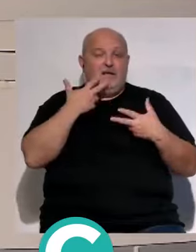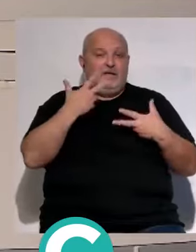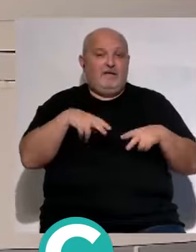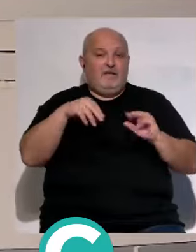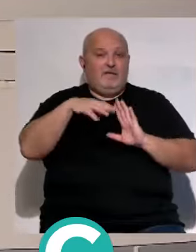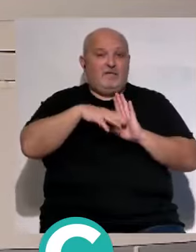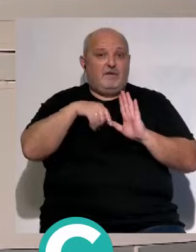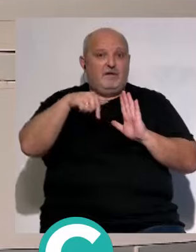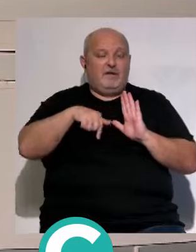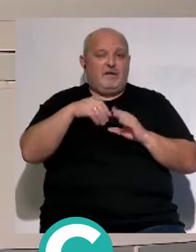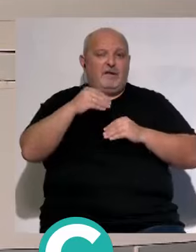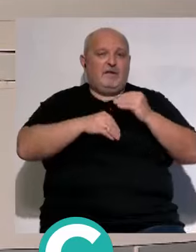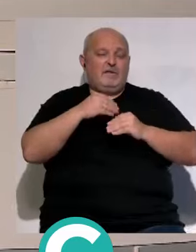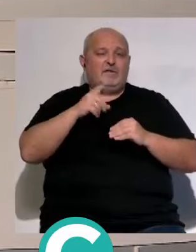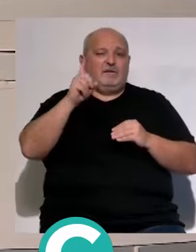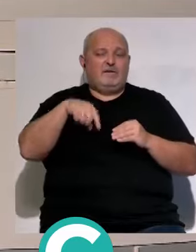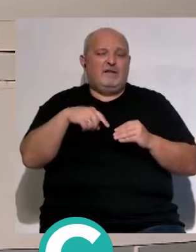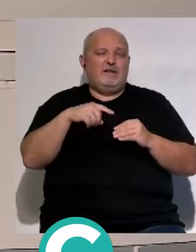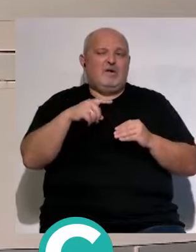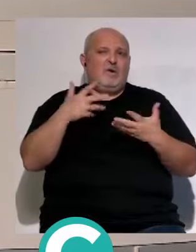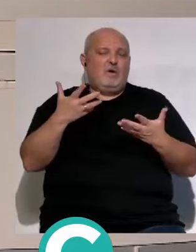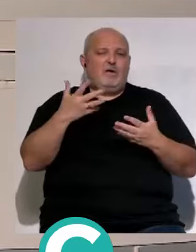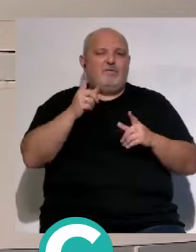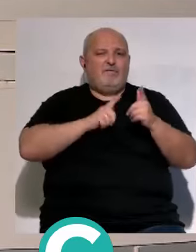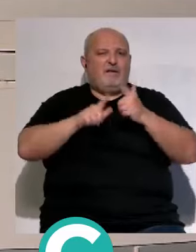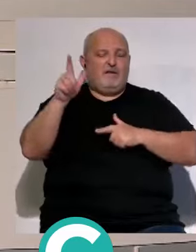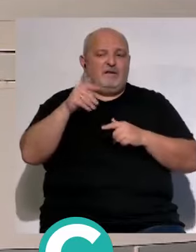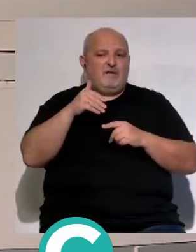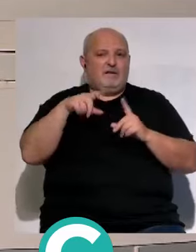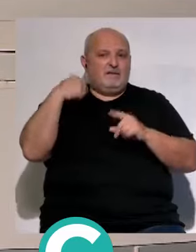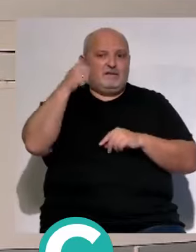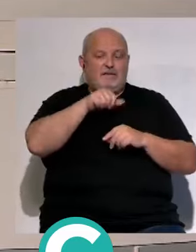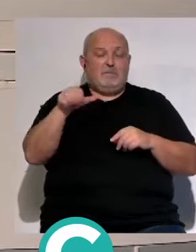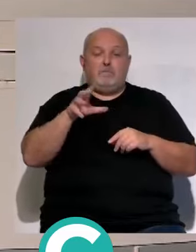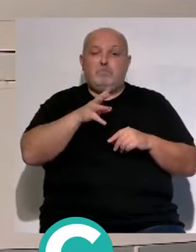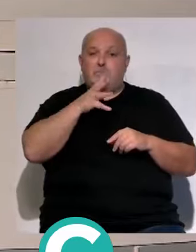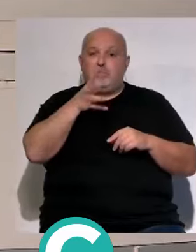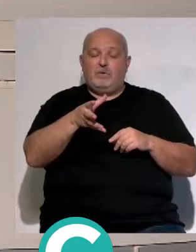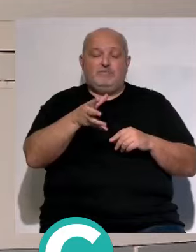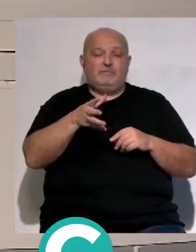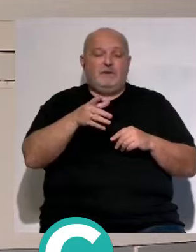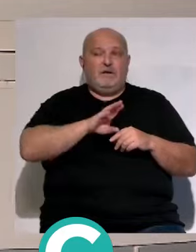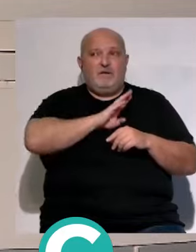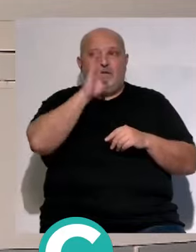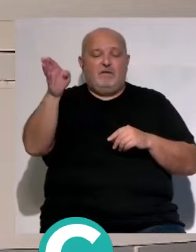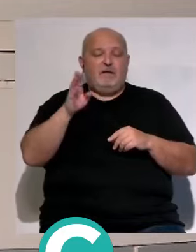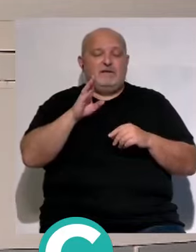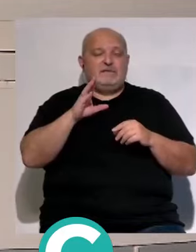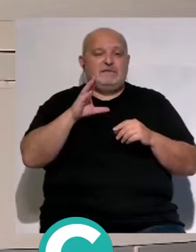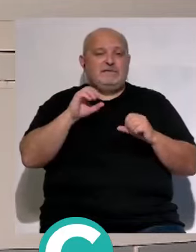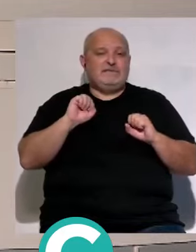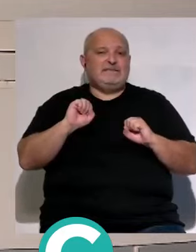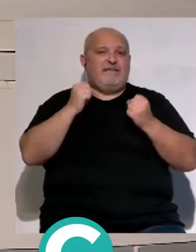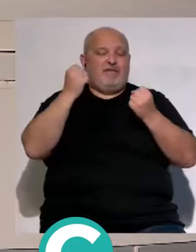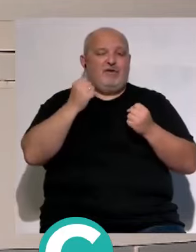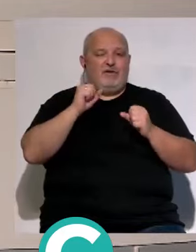el programa de hoy haciendo también referencia al viaje de la próxima semana porque nos vamos a El Salvador el lunes a